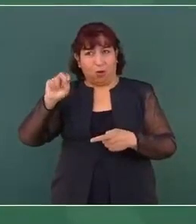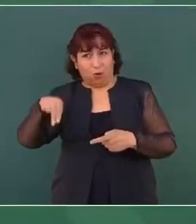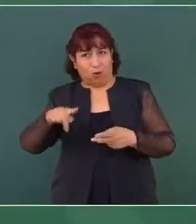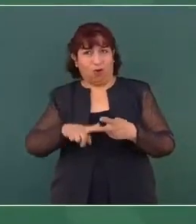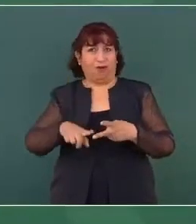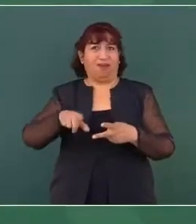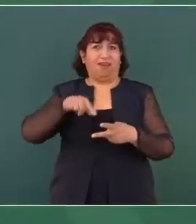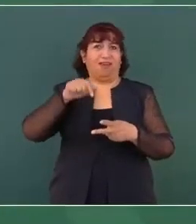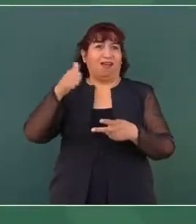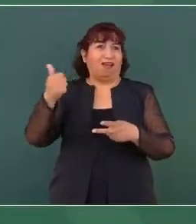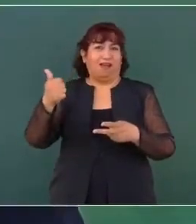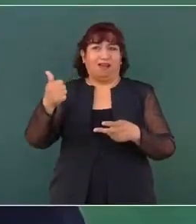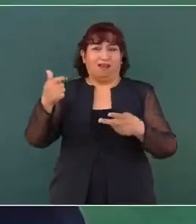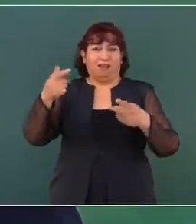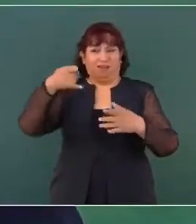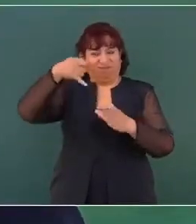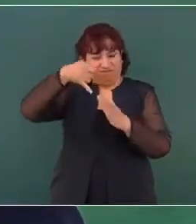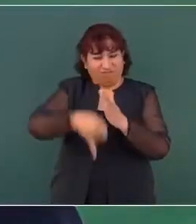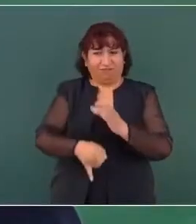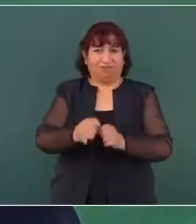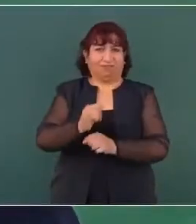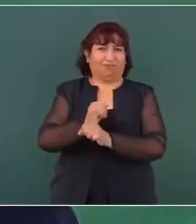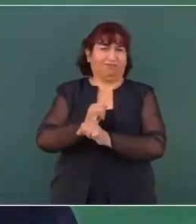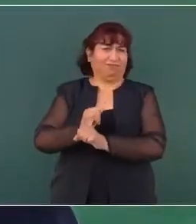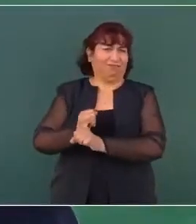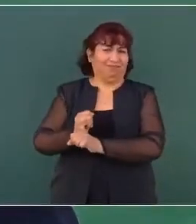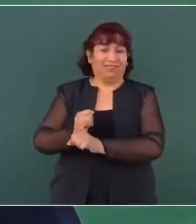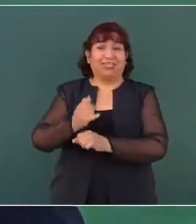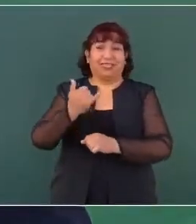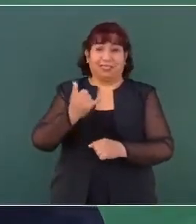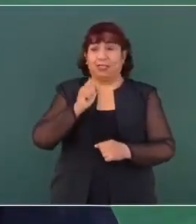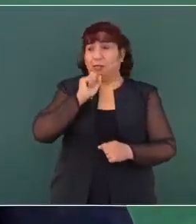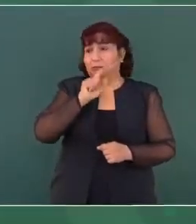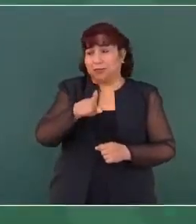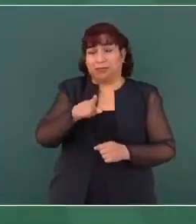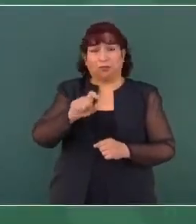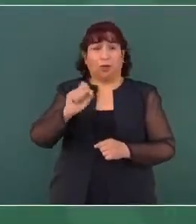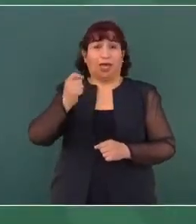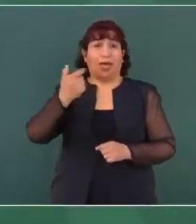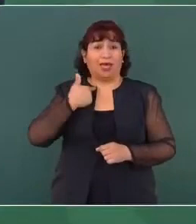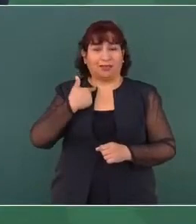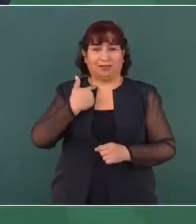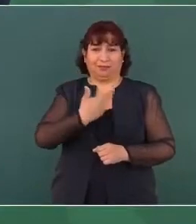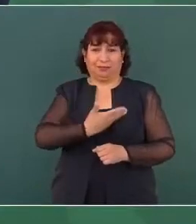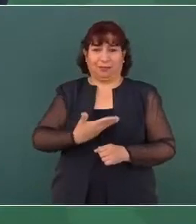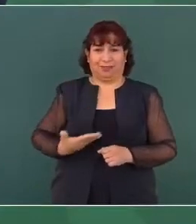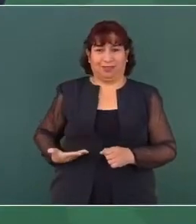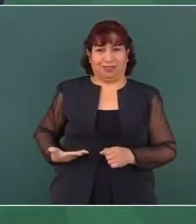llegar al fondo y lo mismo a los expresidentes